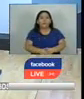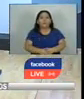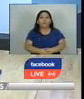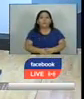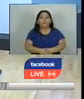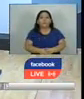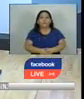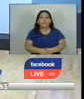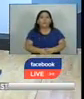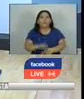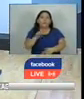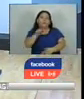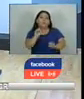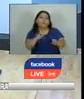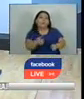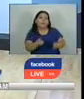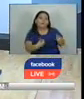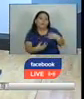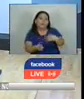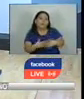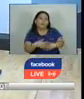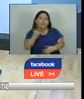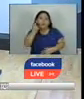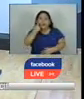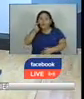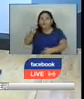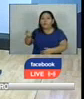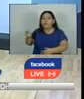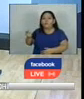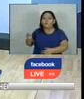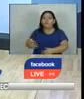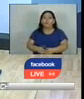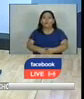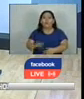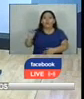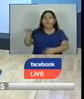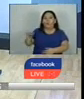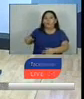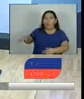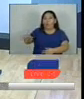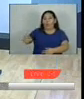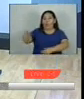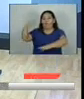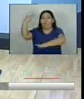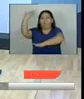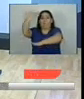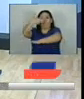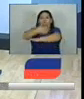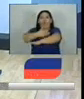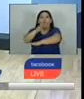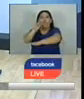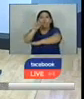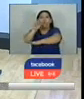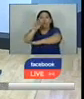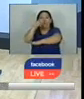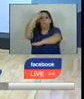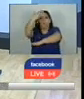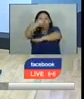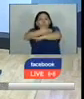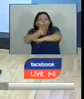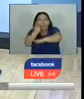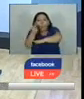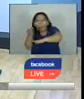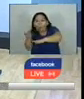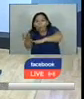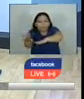nos compartas ahí justamente estábamos observando el panorama en el muro fronterizo la cantidad ya de inmigrantes que